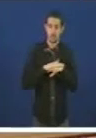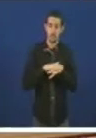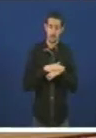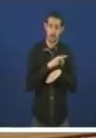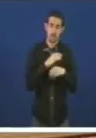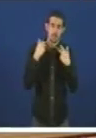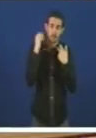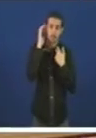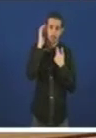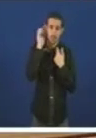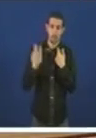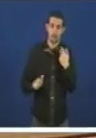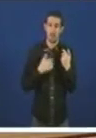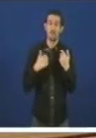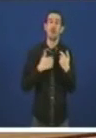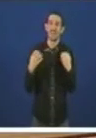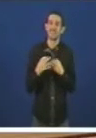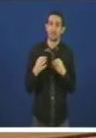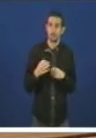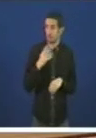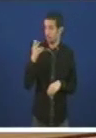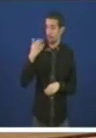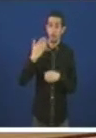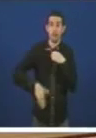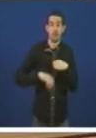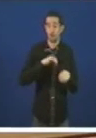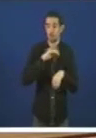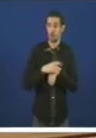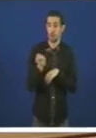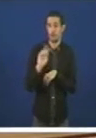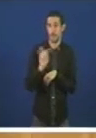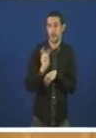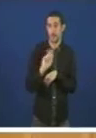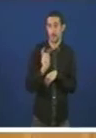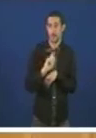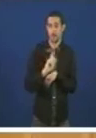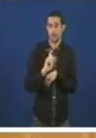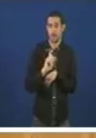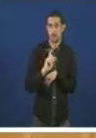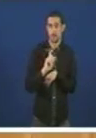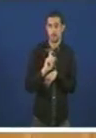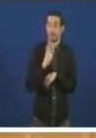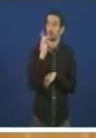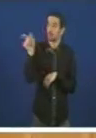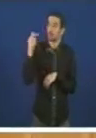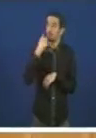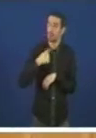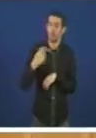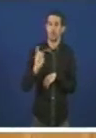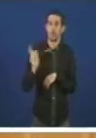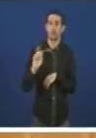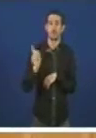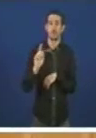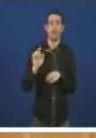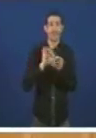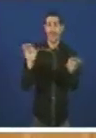Molesta-nos Os incumprimentos Os incumprimentos Porque non deixo vostedes absolutamente